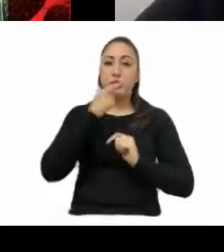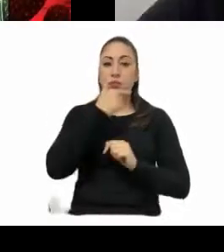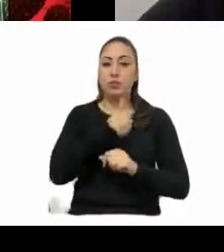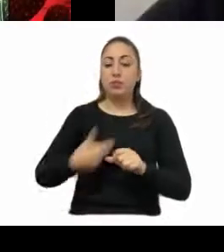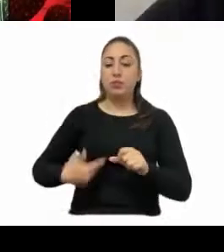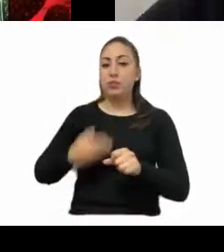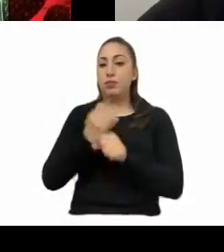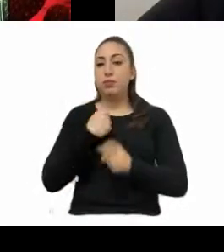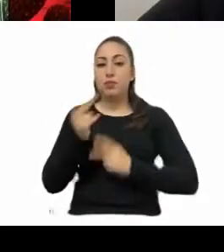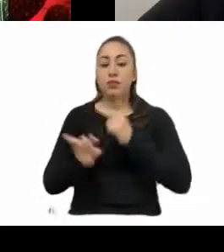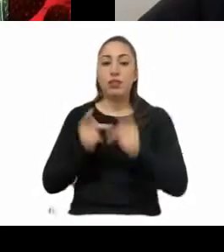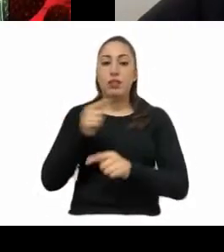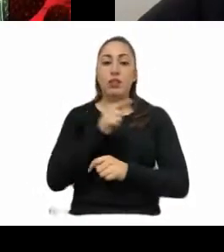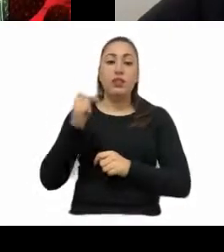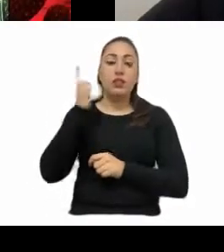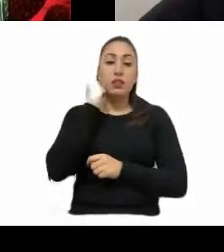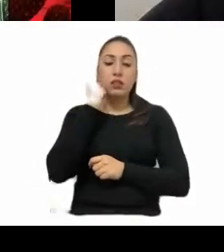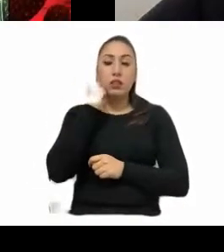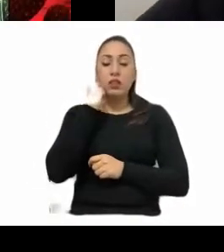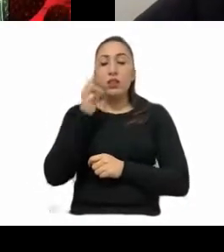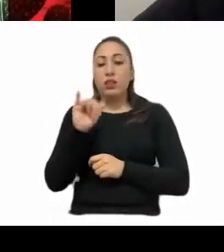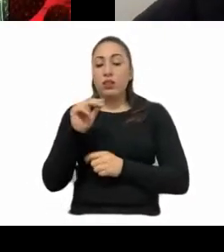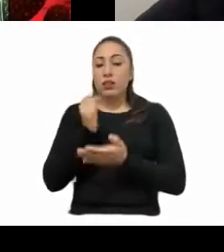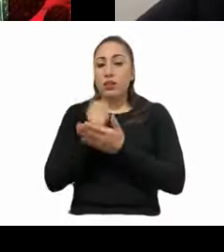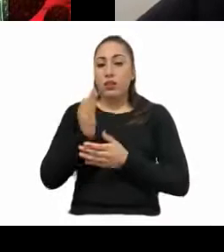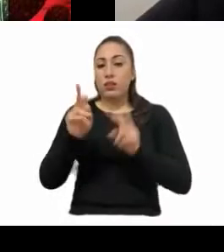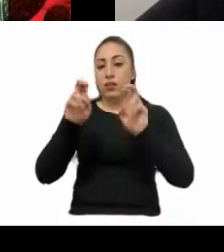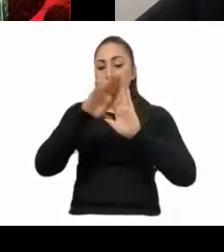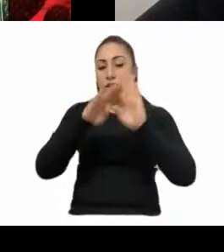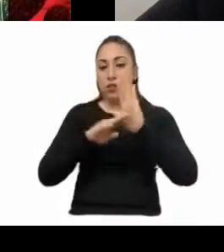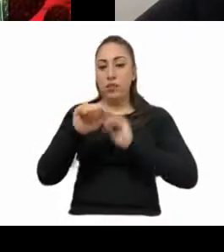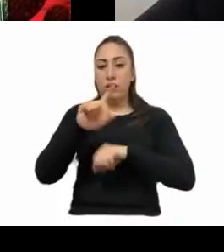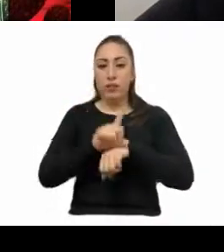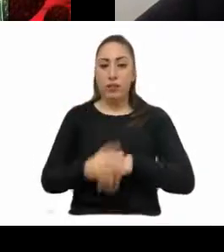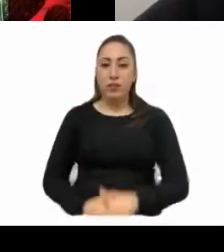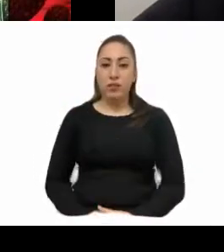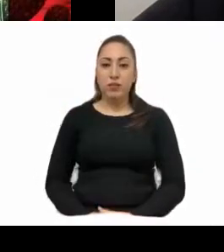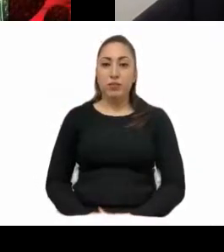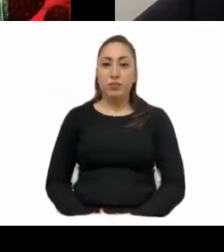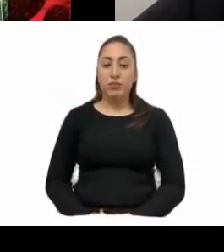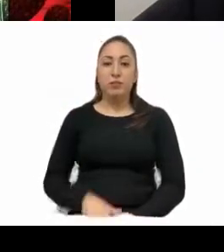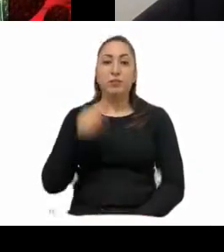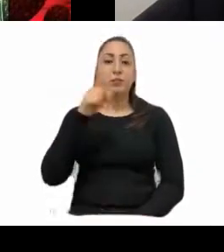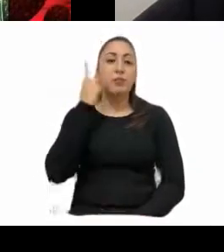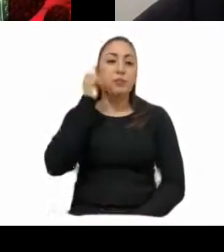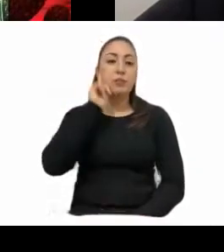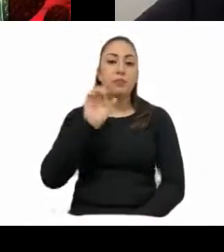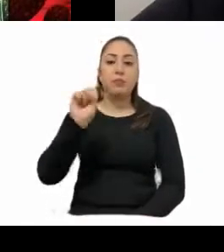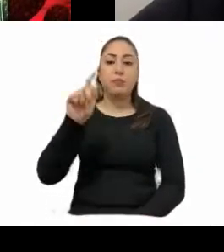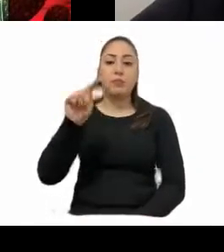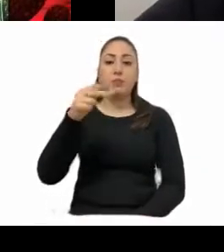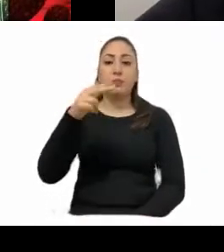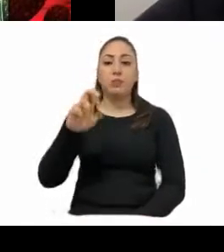consulta a las y los integrantes de la comisión si es de aprobarse el orden del día. Diputada Esther Silvia Sánchez